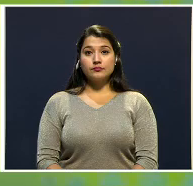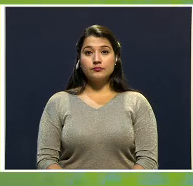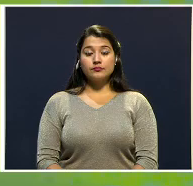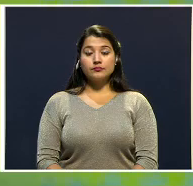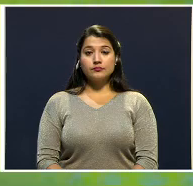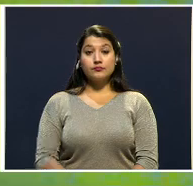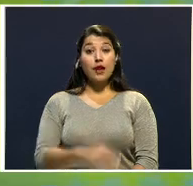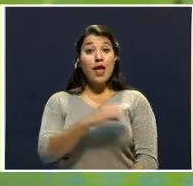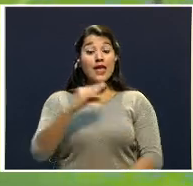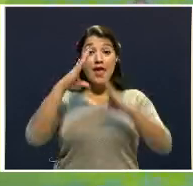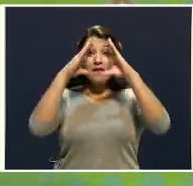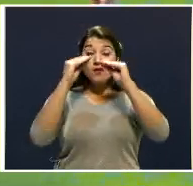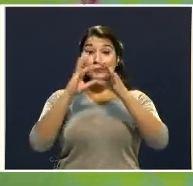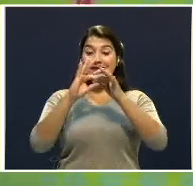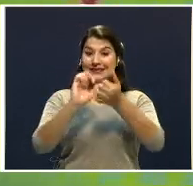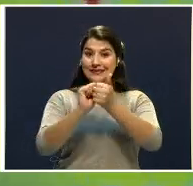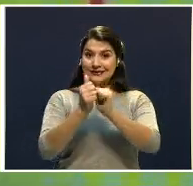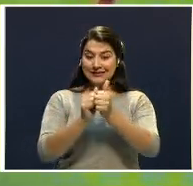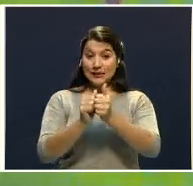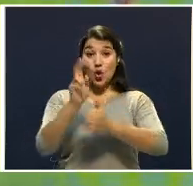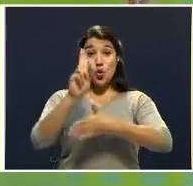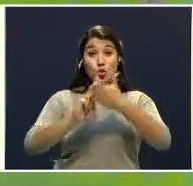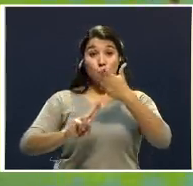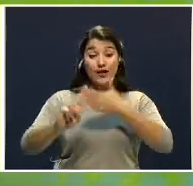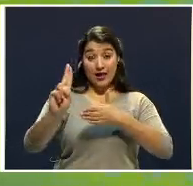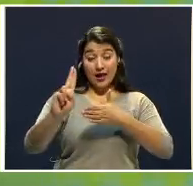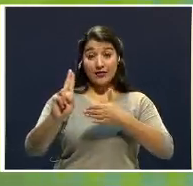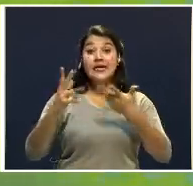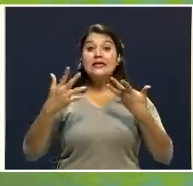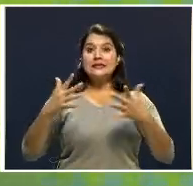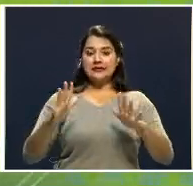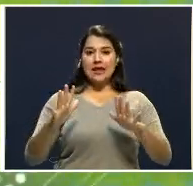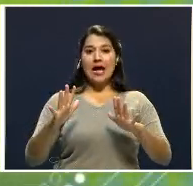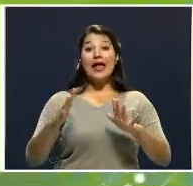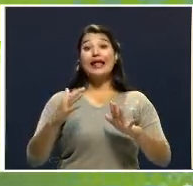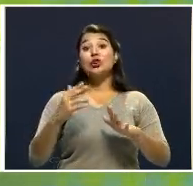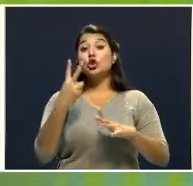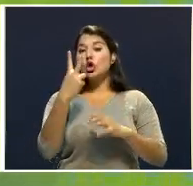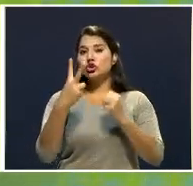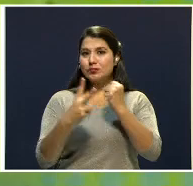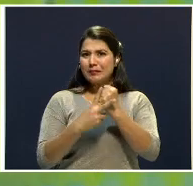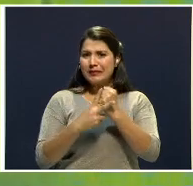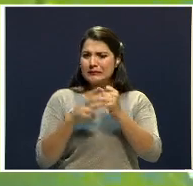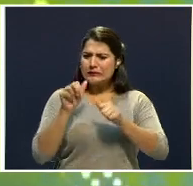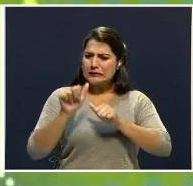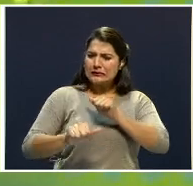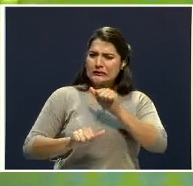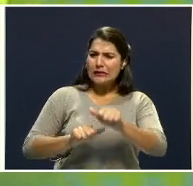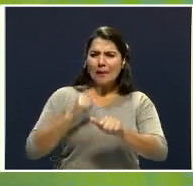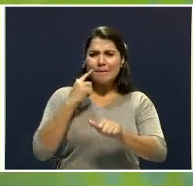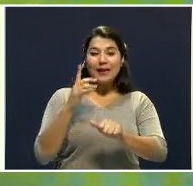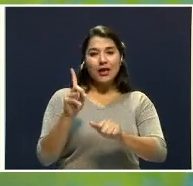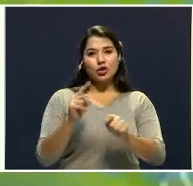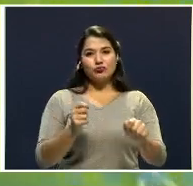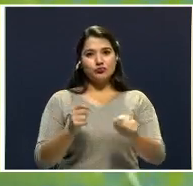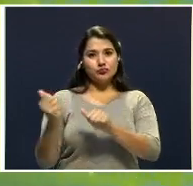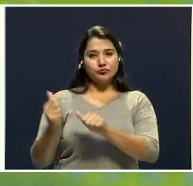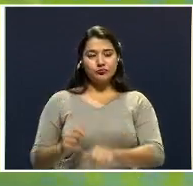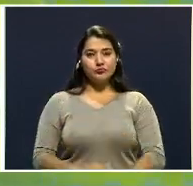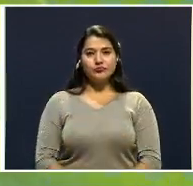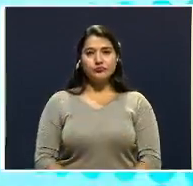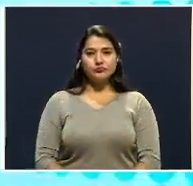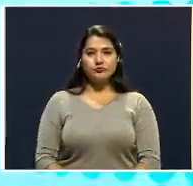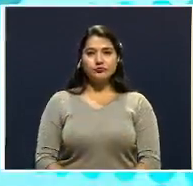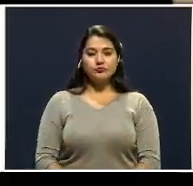Y en Información Deportiva, la U Universitarios ya acumula dos temporadas consecutivas, luchando por el no